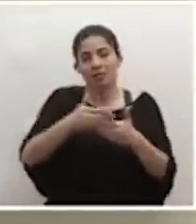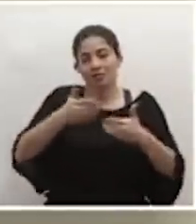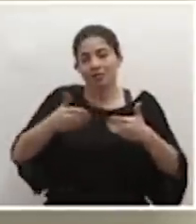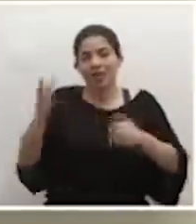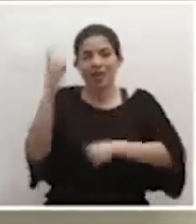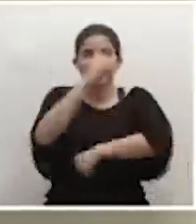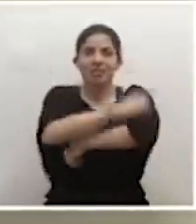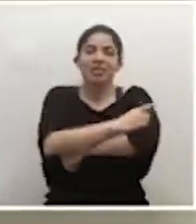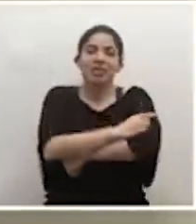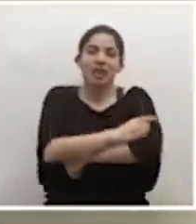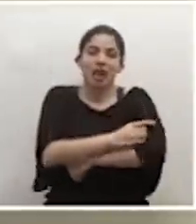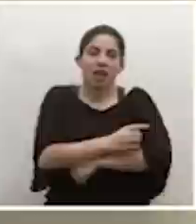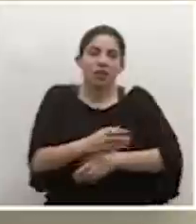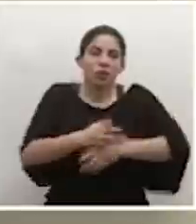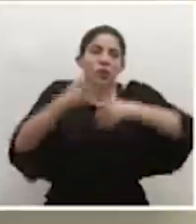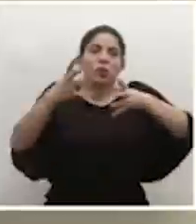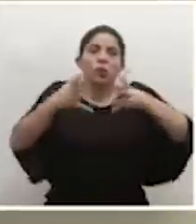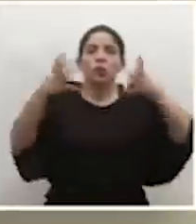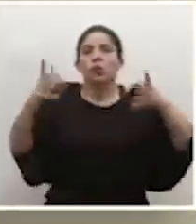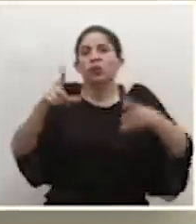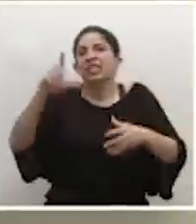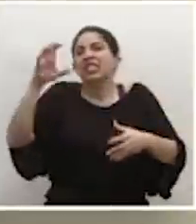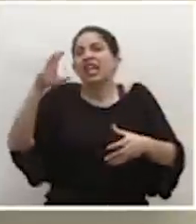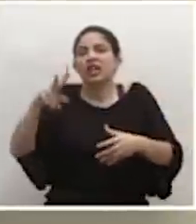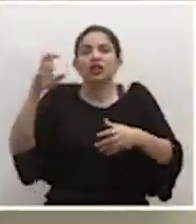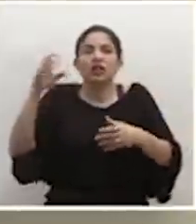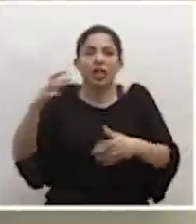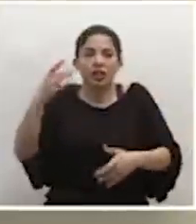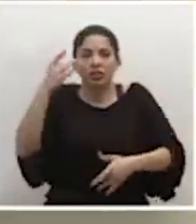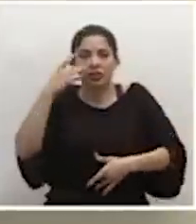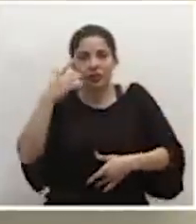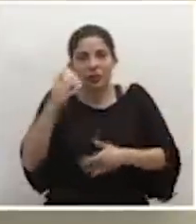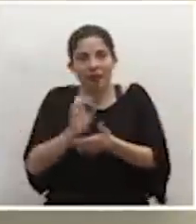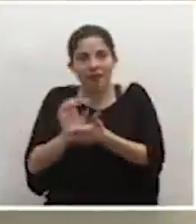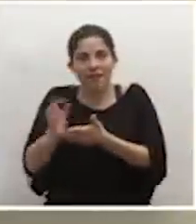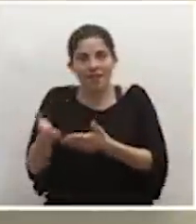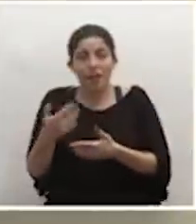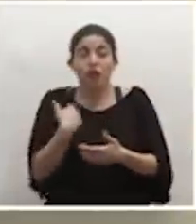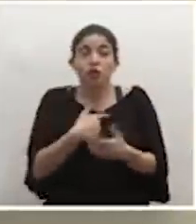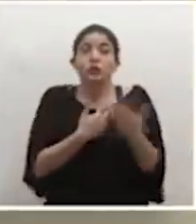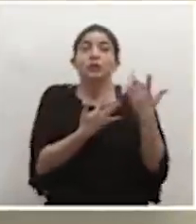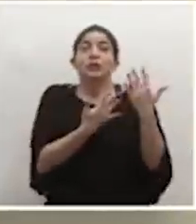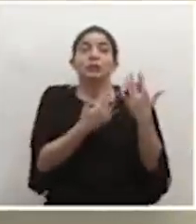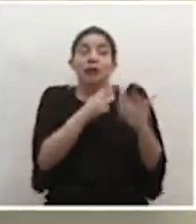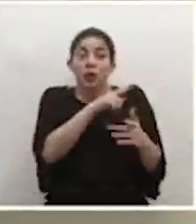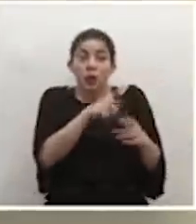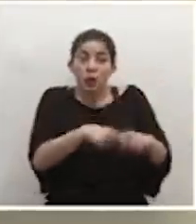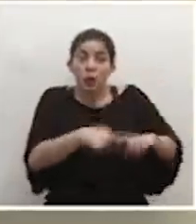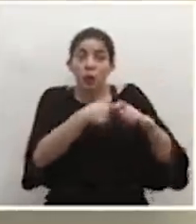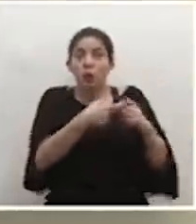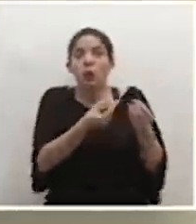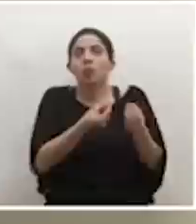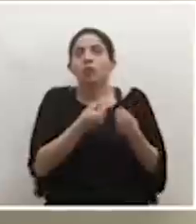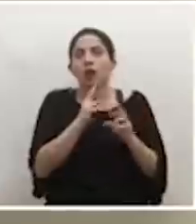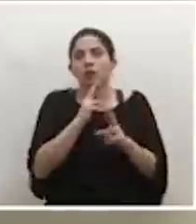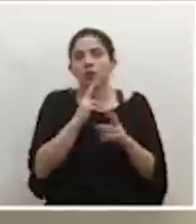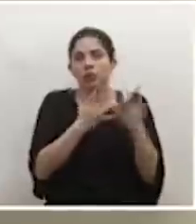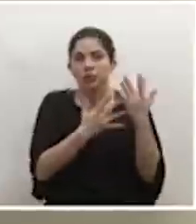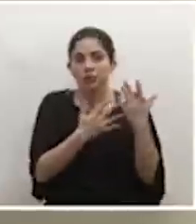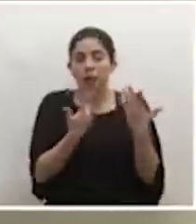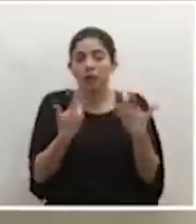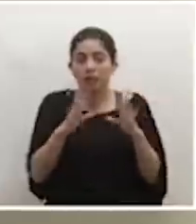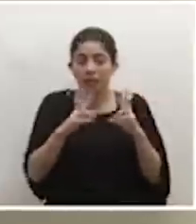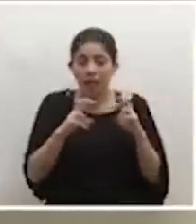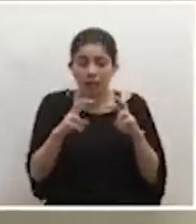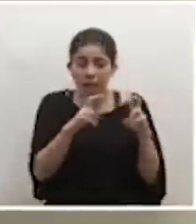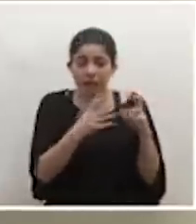estuviéramos contando por cientos los casos y esperemos justamente que esto haya surtido el efecto, tenemos toda la fe con todos los análisis que hemos